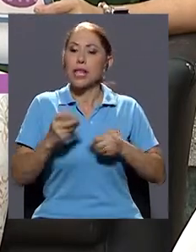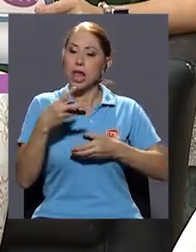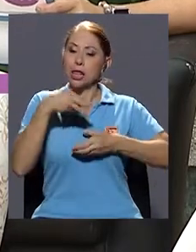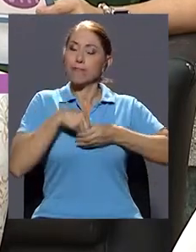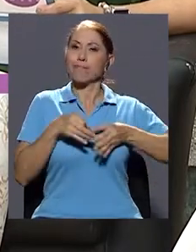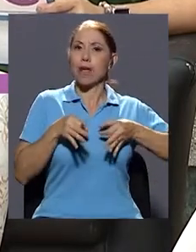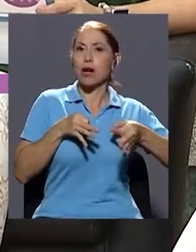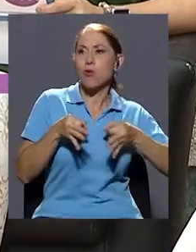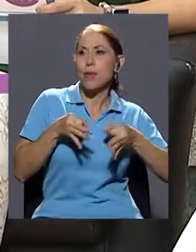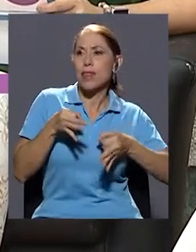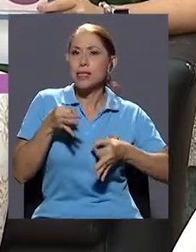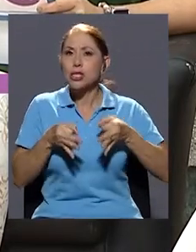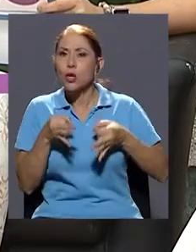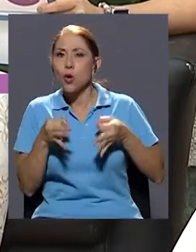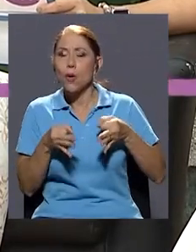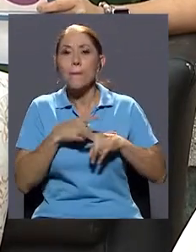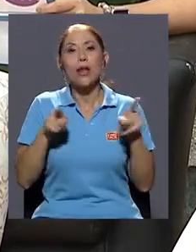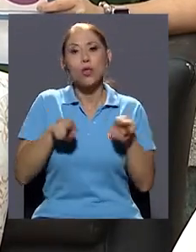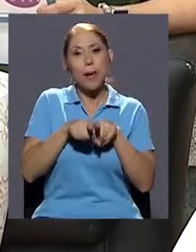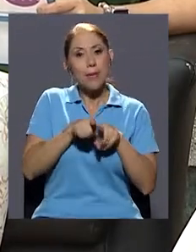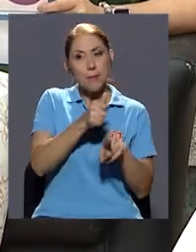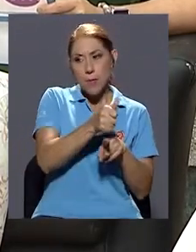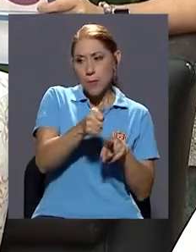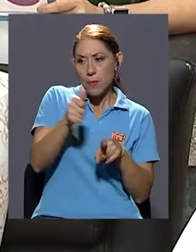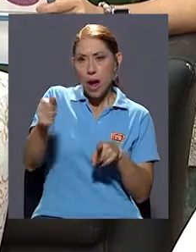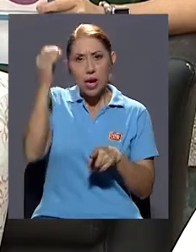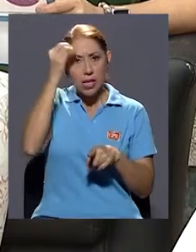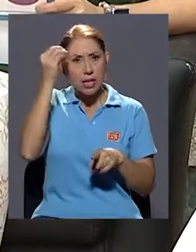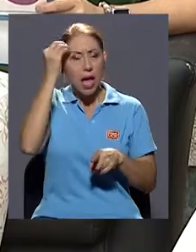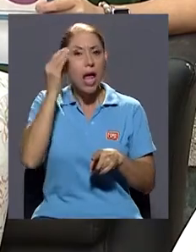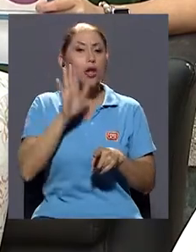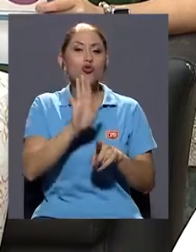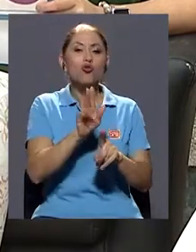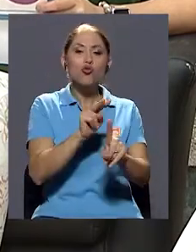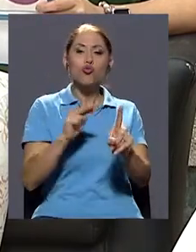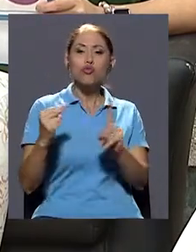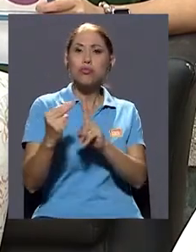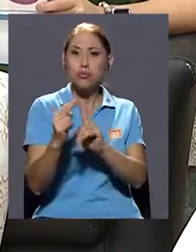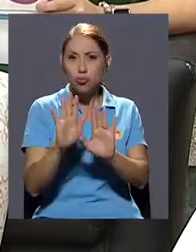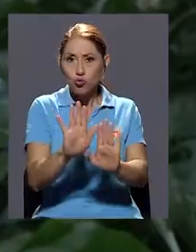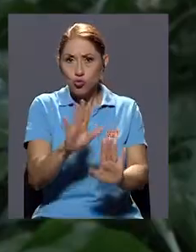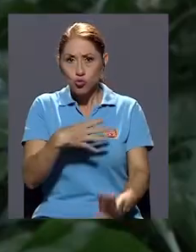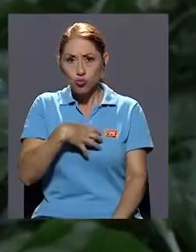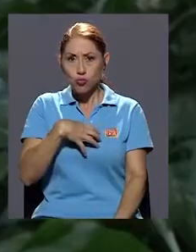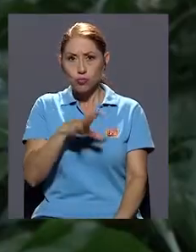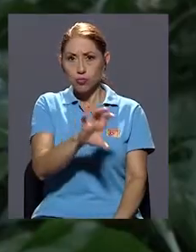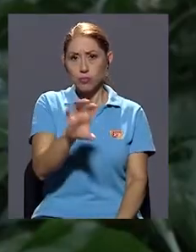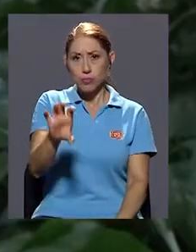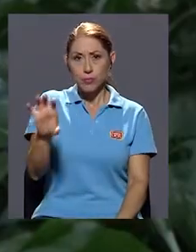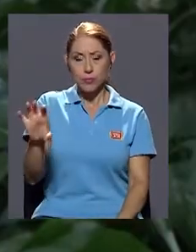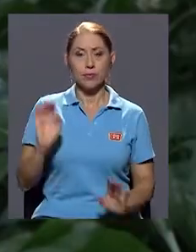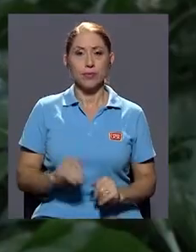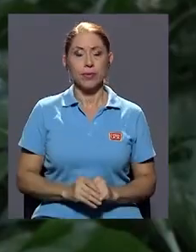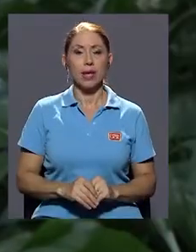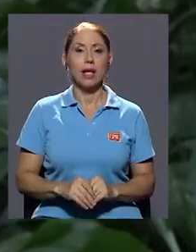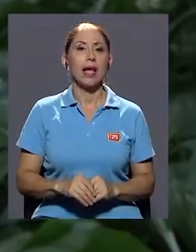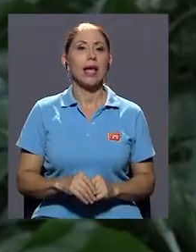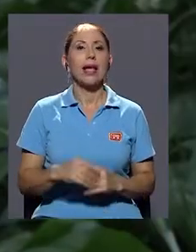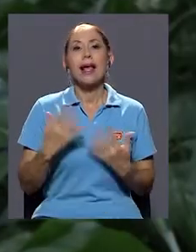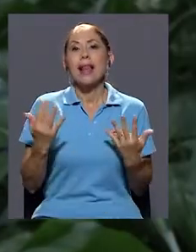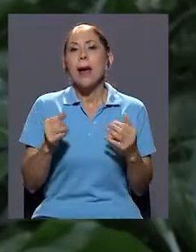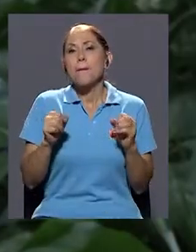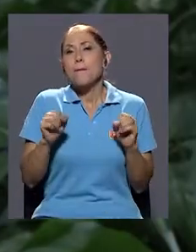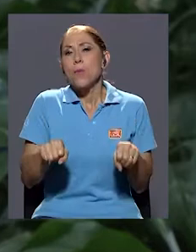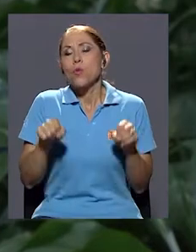argumentación, pero también comienzan a formarse sus criterios, sus puntos de vista, sus opiniones. Entonces, usualmente la